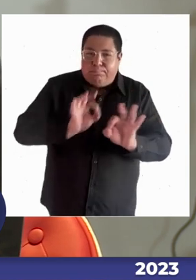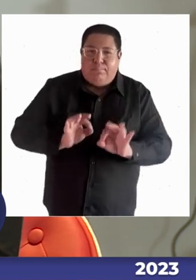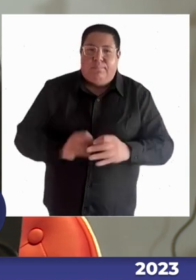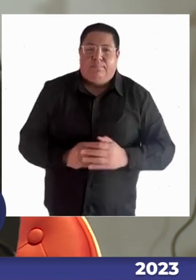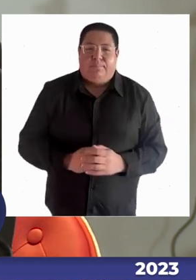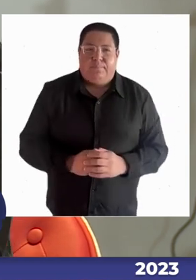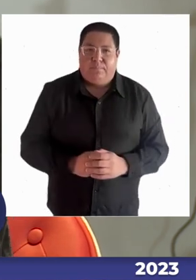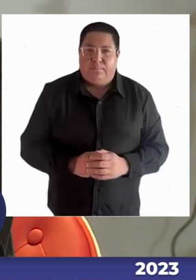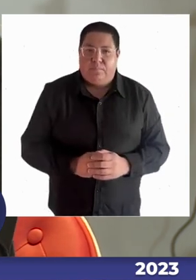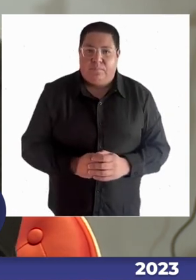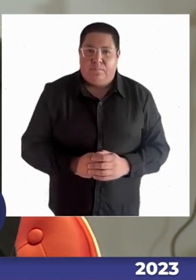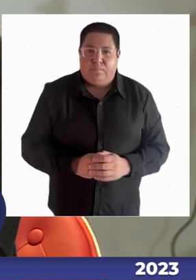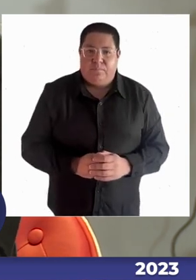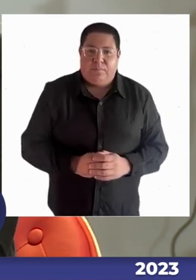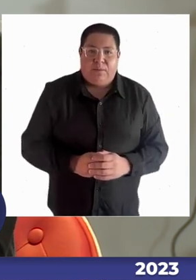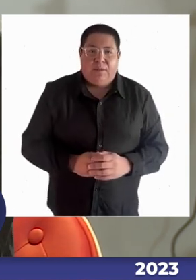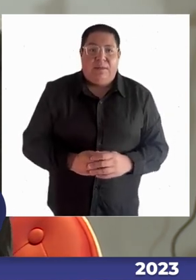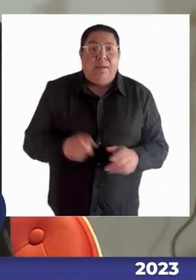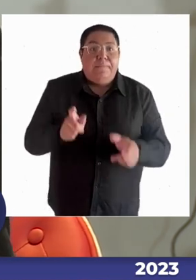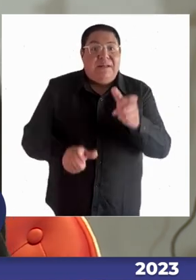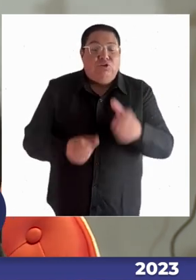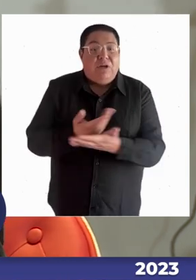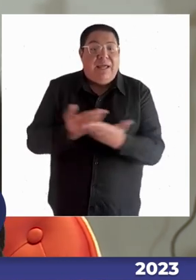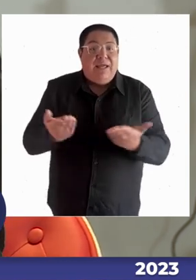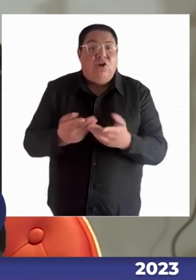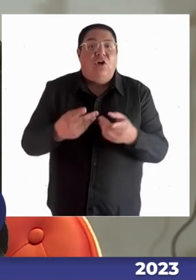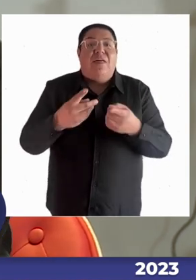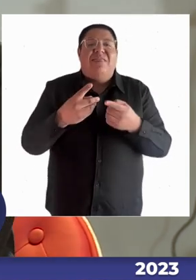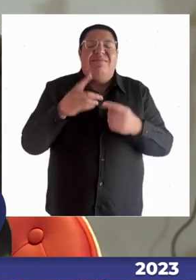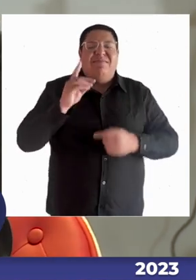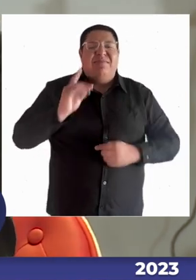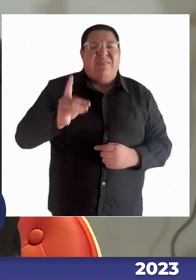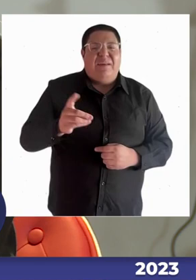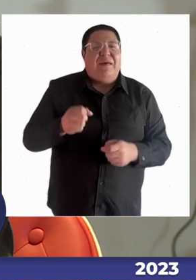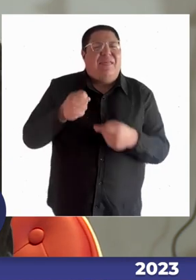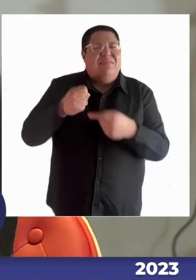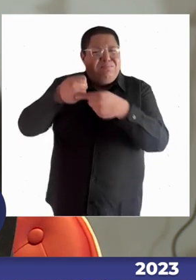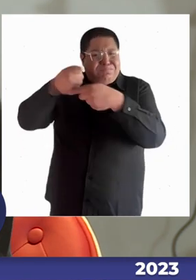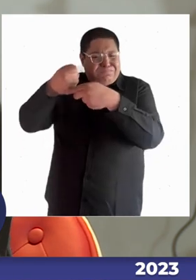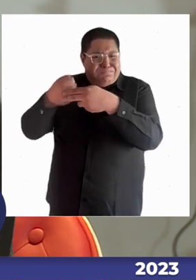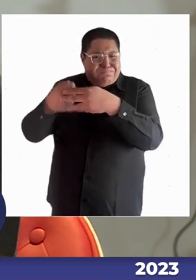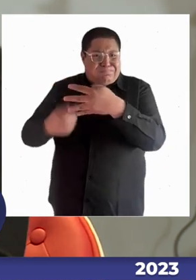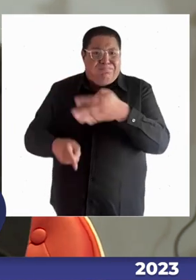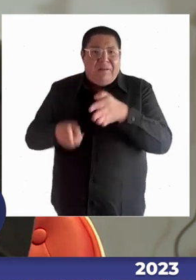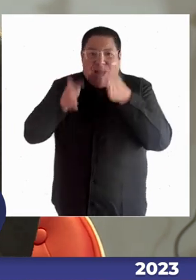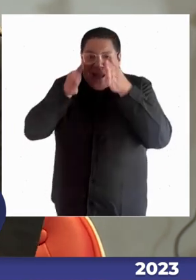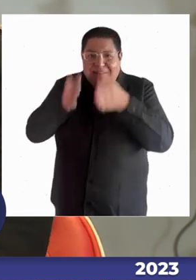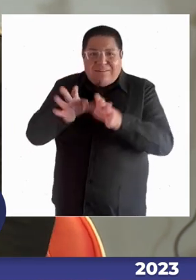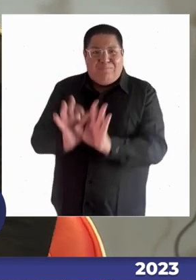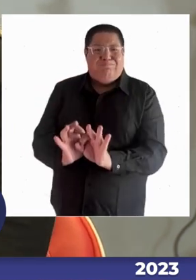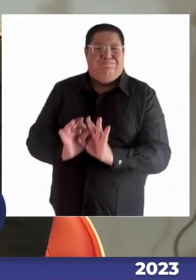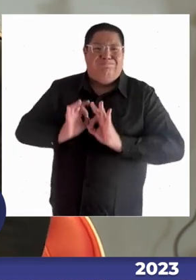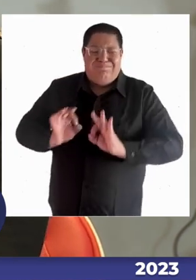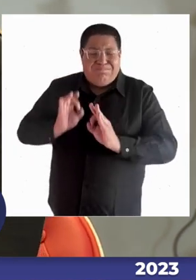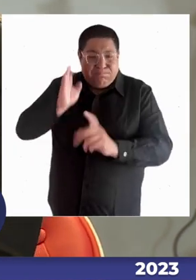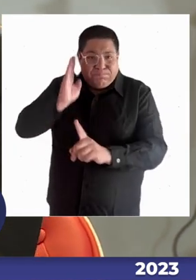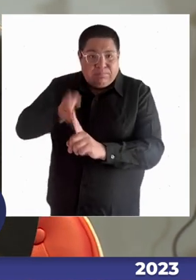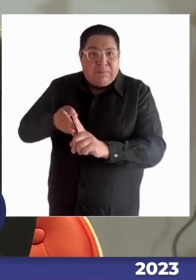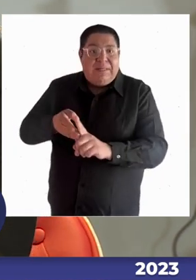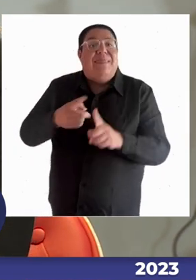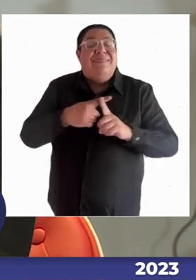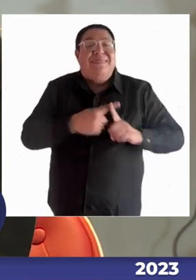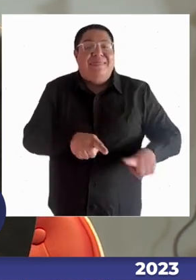discapacidades múltiples y que requieren una atención muy especializada. No es el caso de lo que